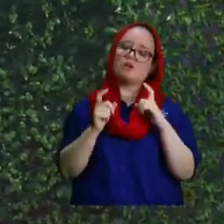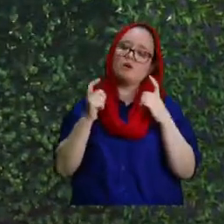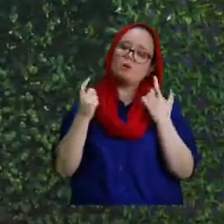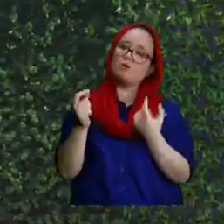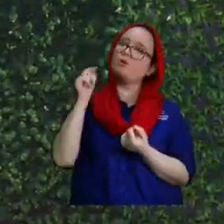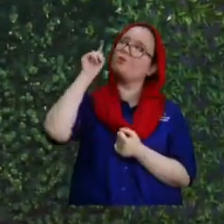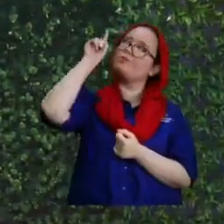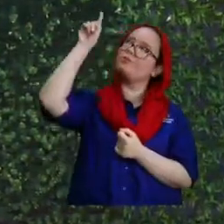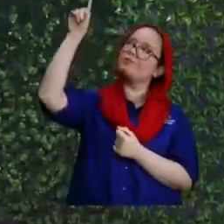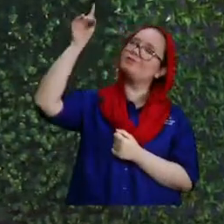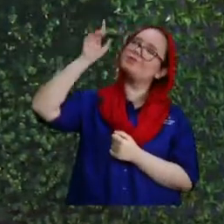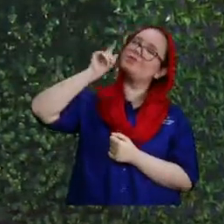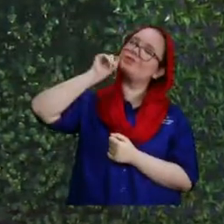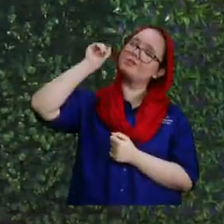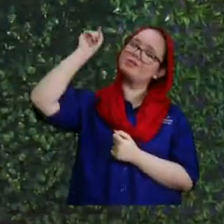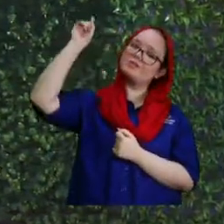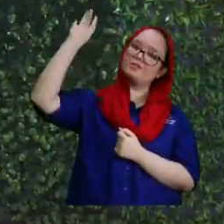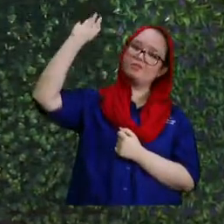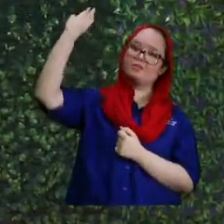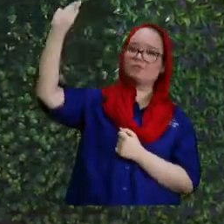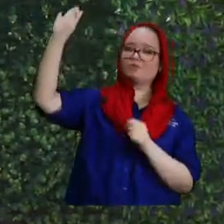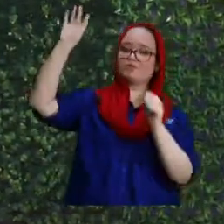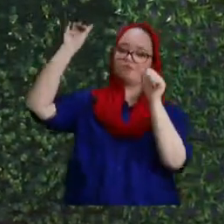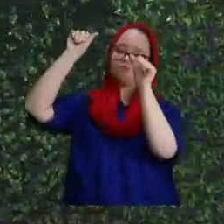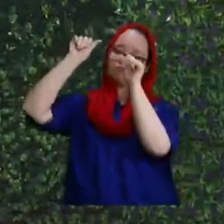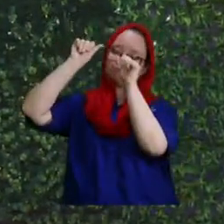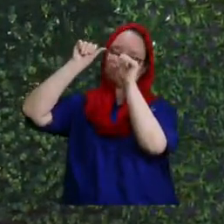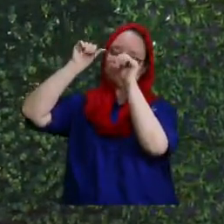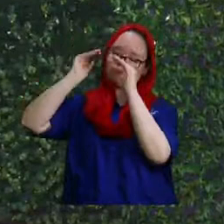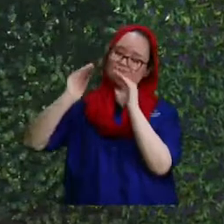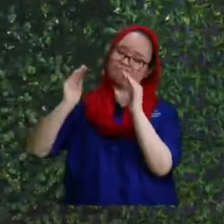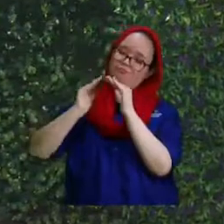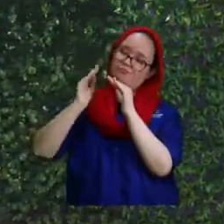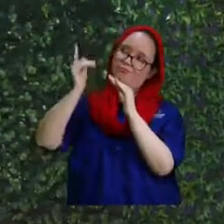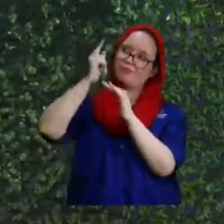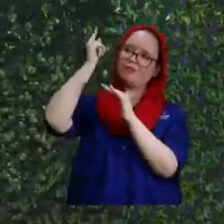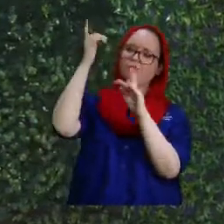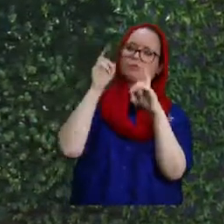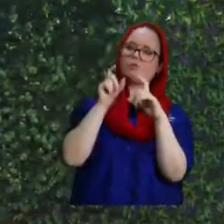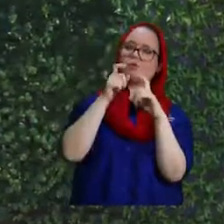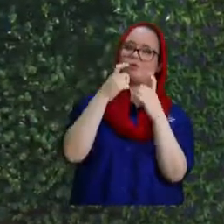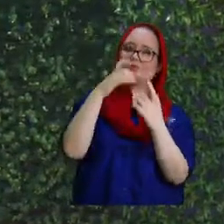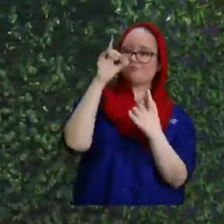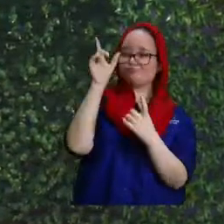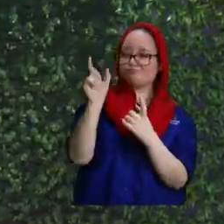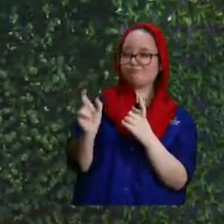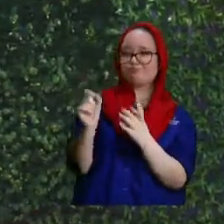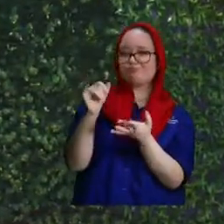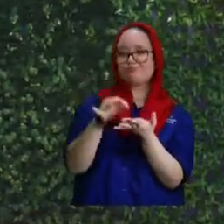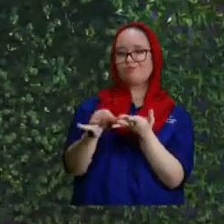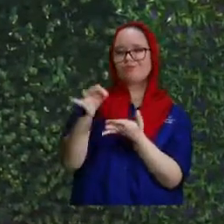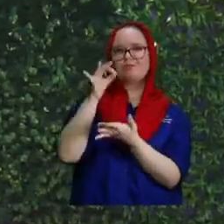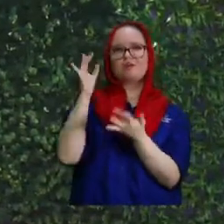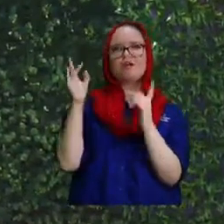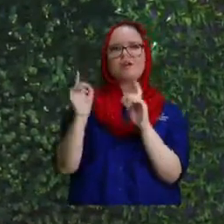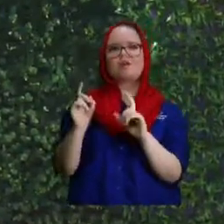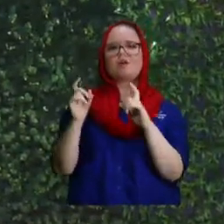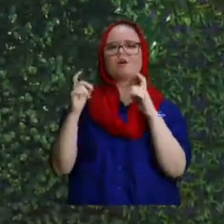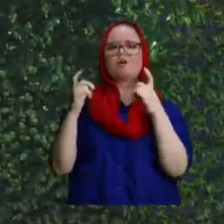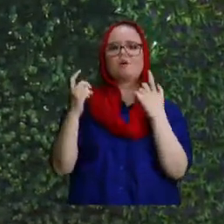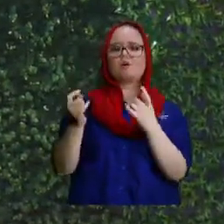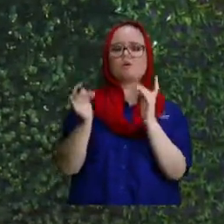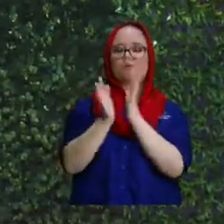de cómo eres tú de cómo es tu santo templo de cómo son de cómo es el mundo espiritual como son los ángeles las